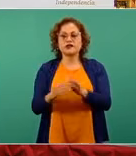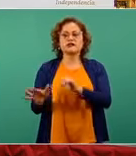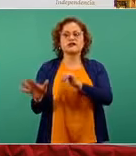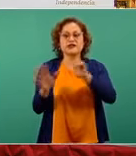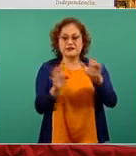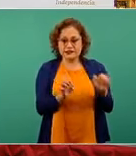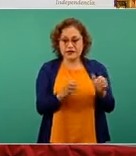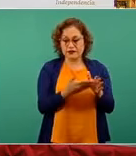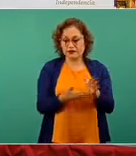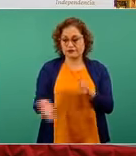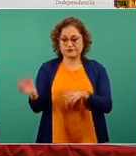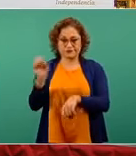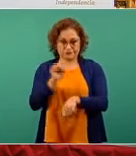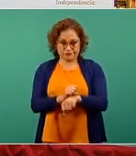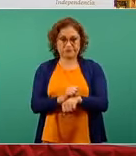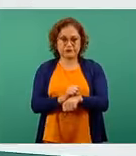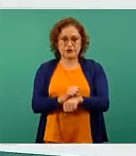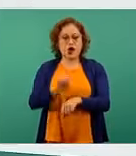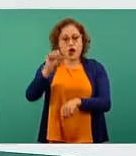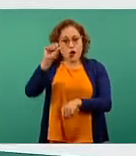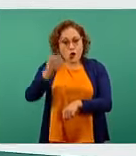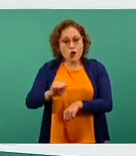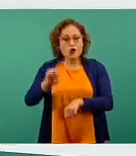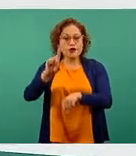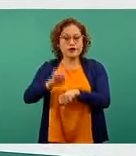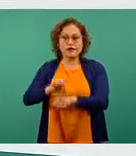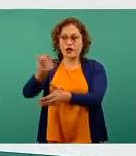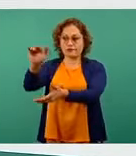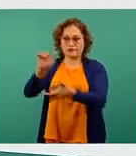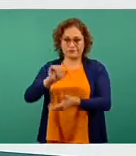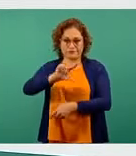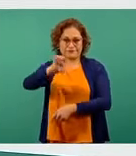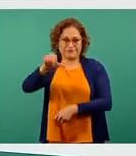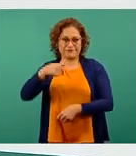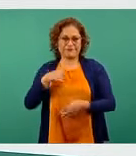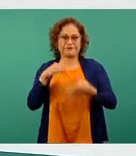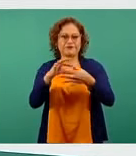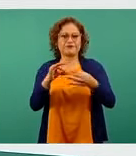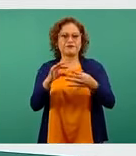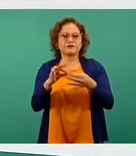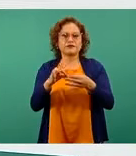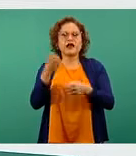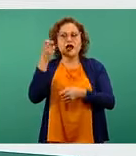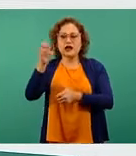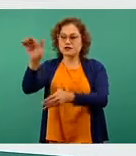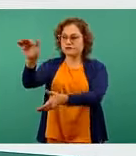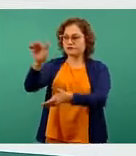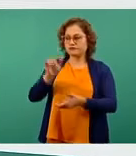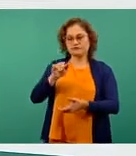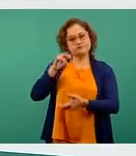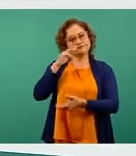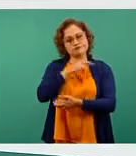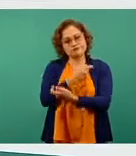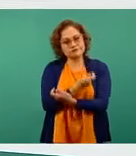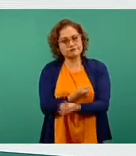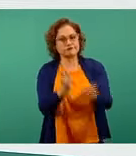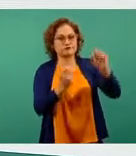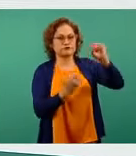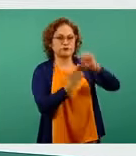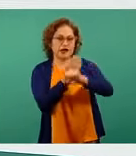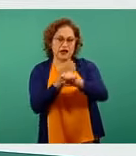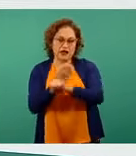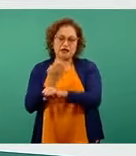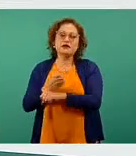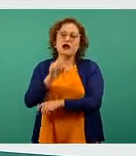semana. Hoy tuvimos un embarque, que ahorita comentaremos, y se distribuyó de manera inmediata a los estados, junto con el embarque que